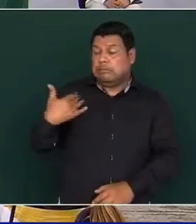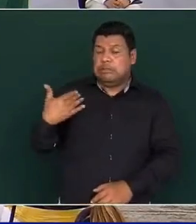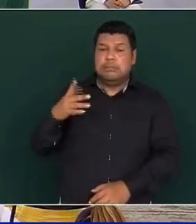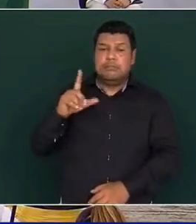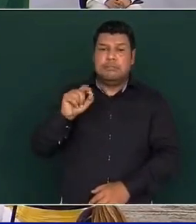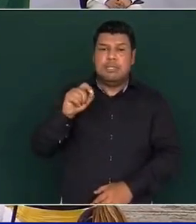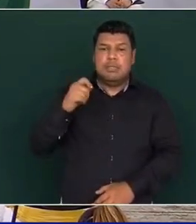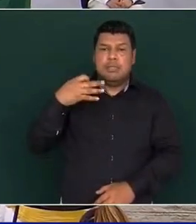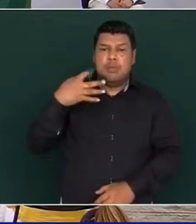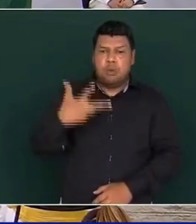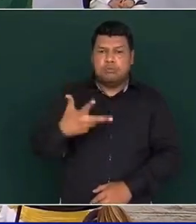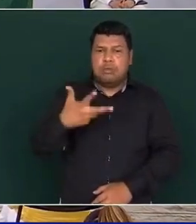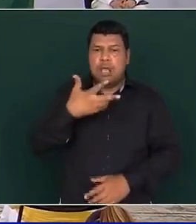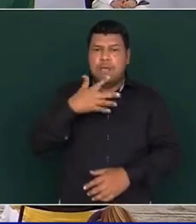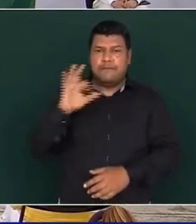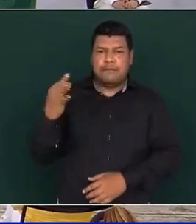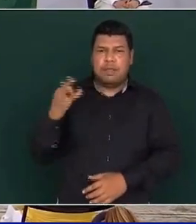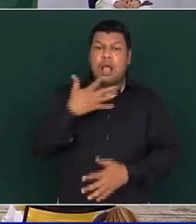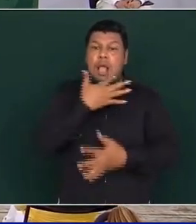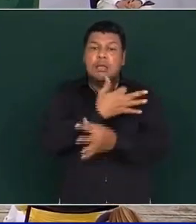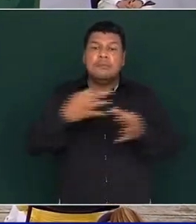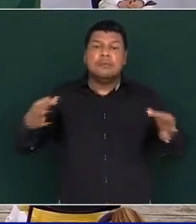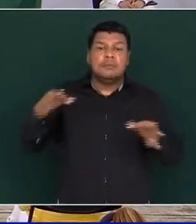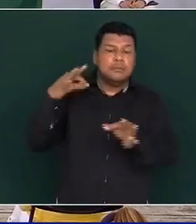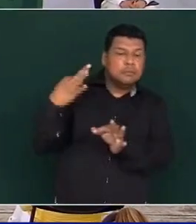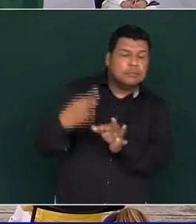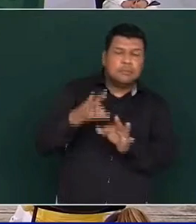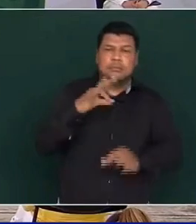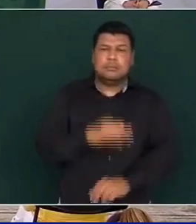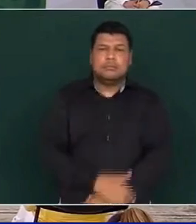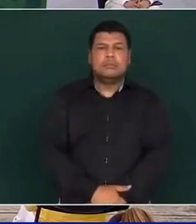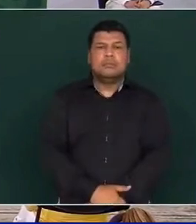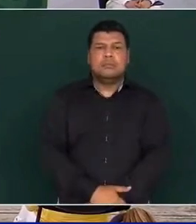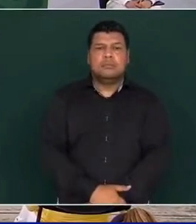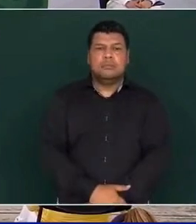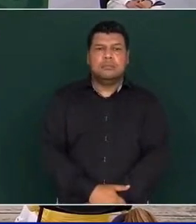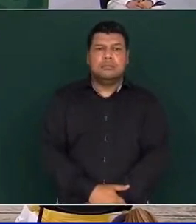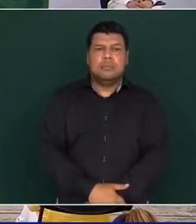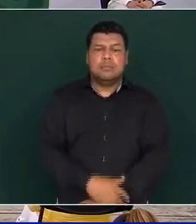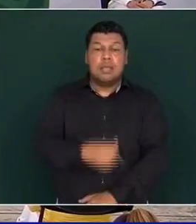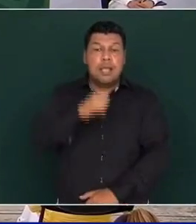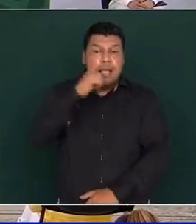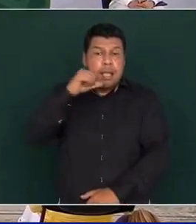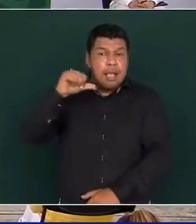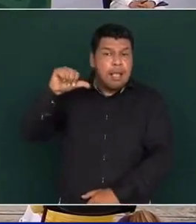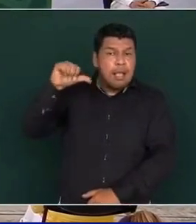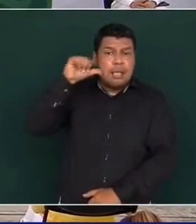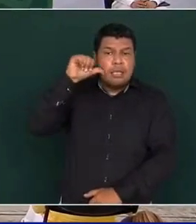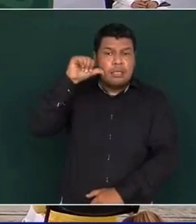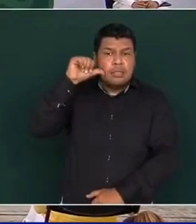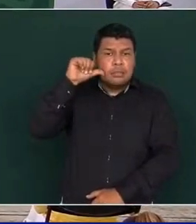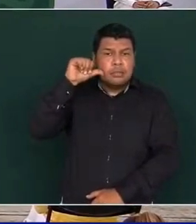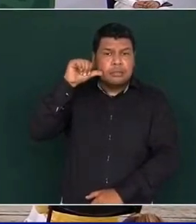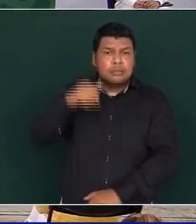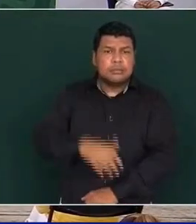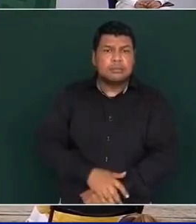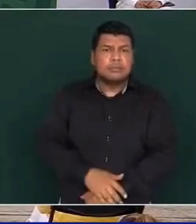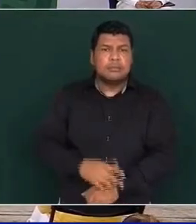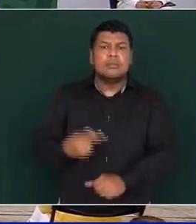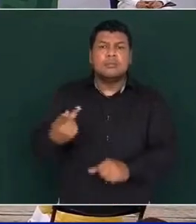y ayer se firmó un